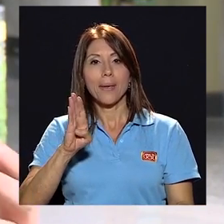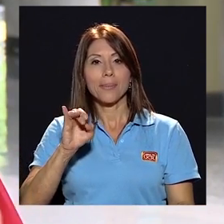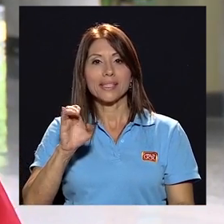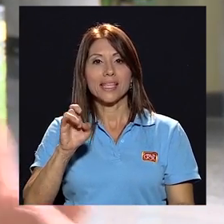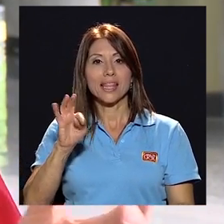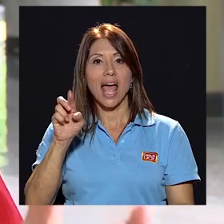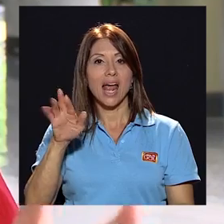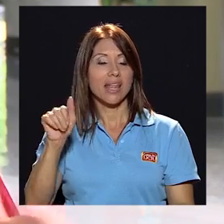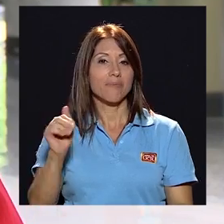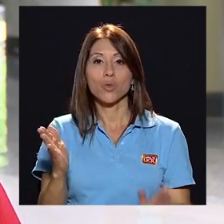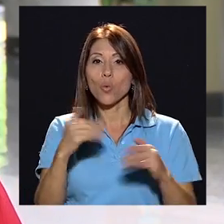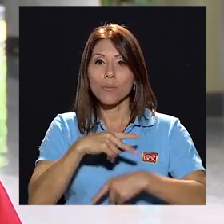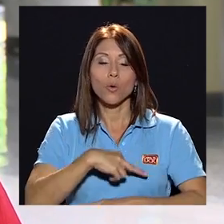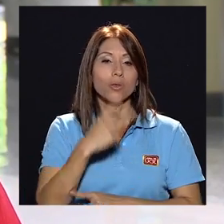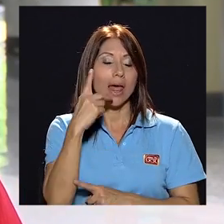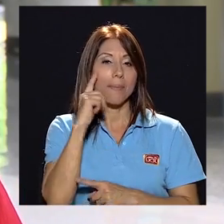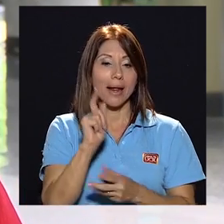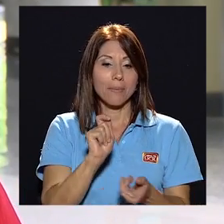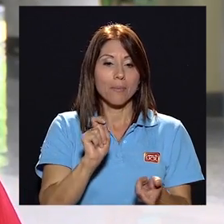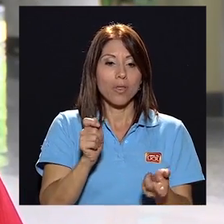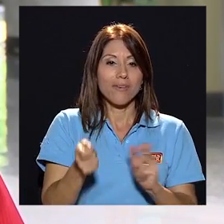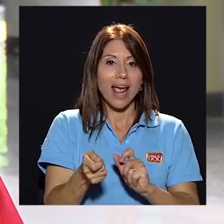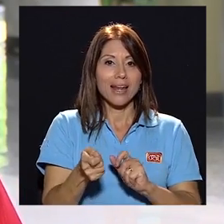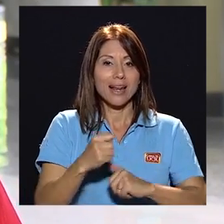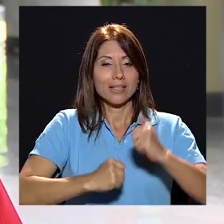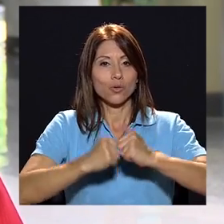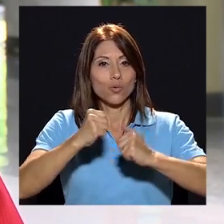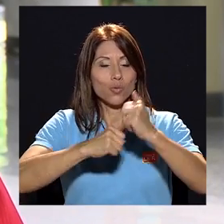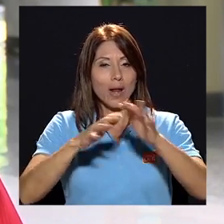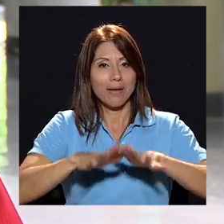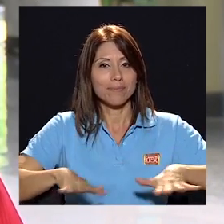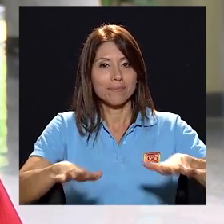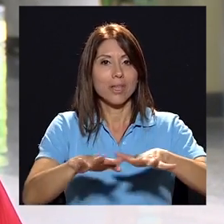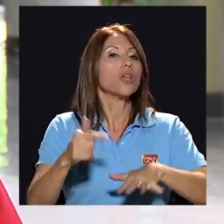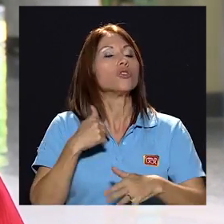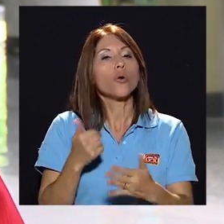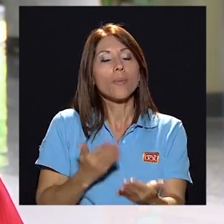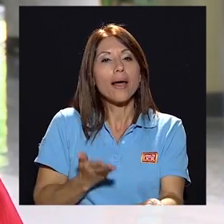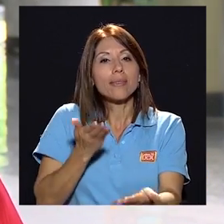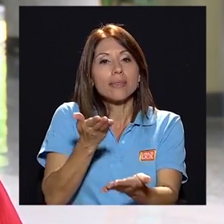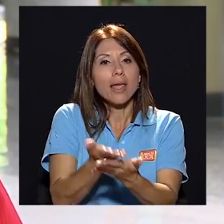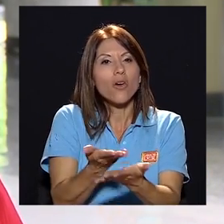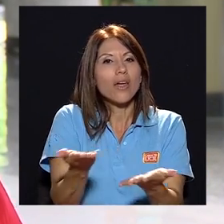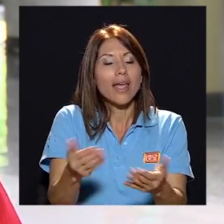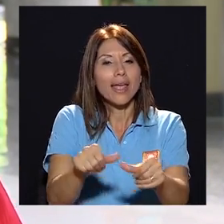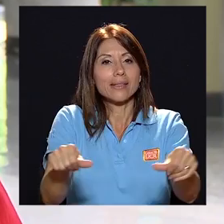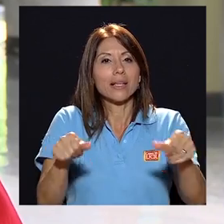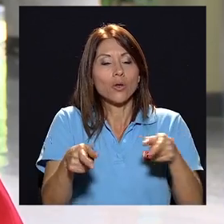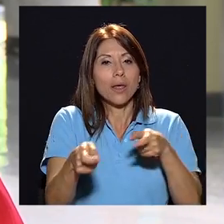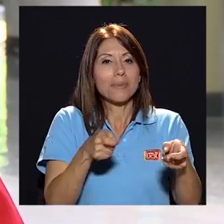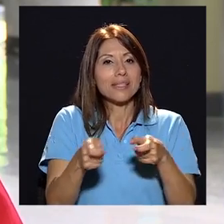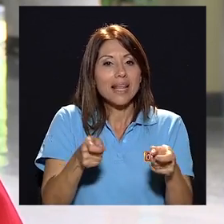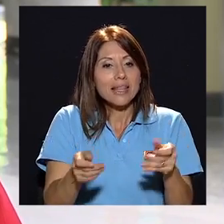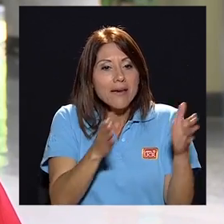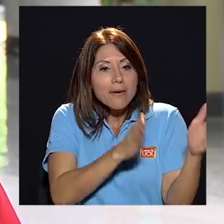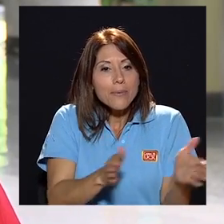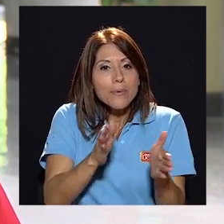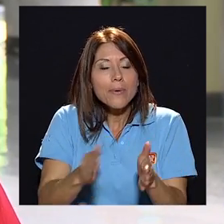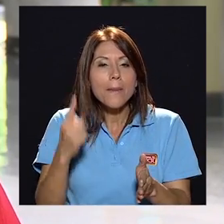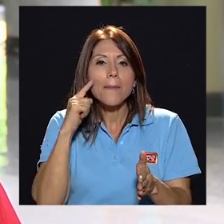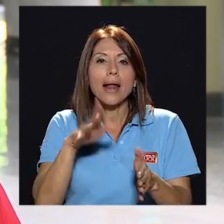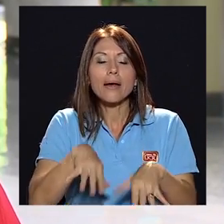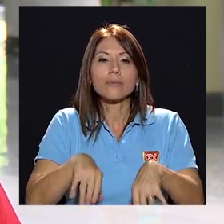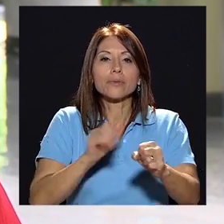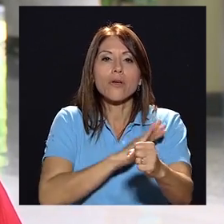modificar la estructura organizativa de la universidad yo lo que planteo es organizar al sector administrativo para tener fuerza para